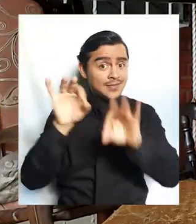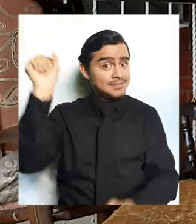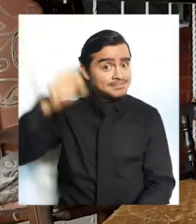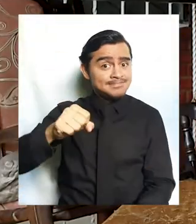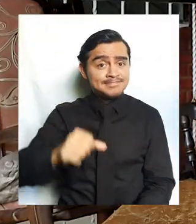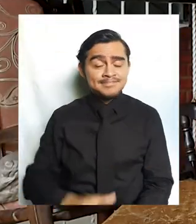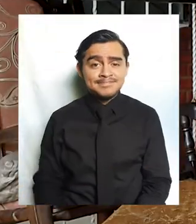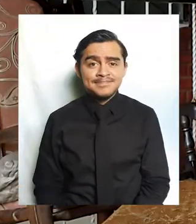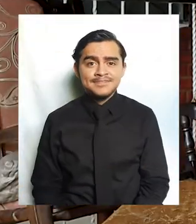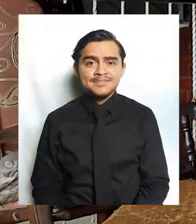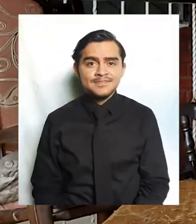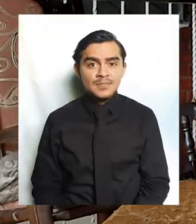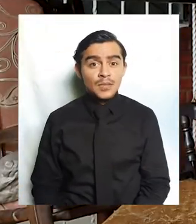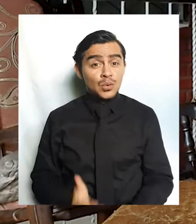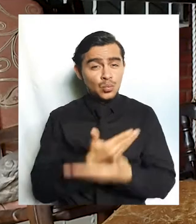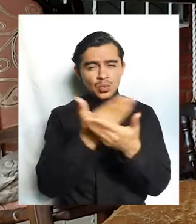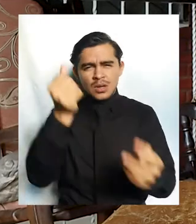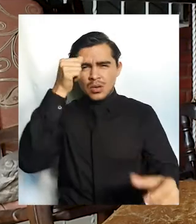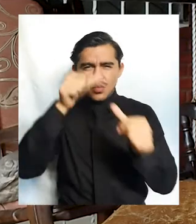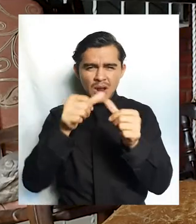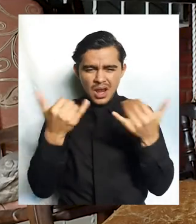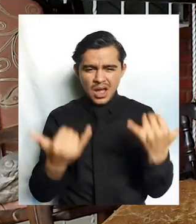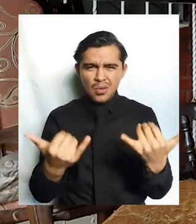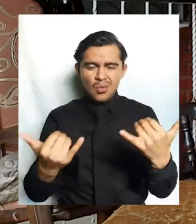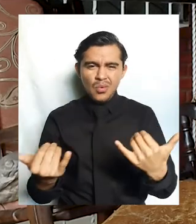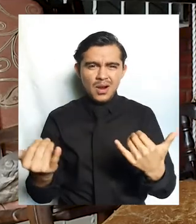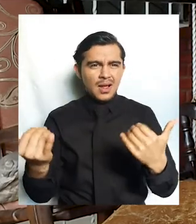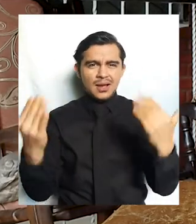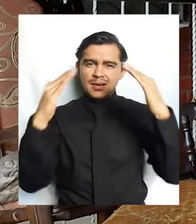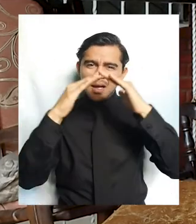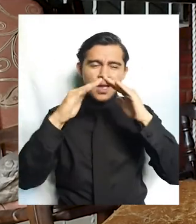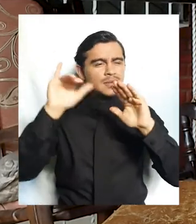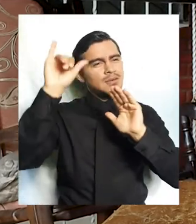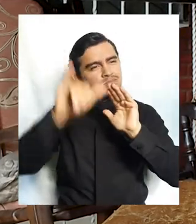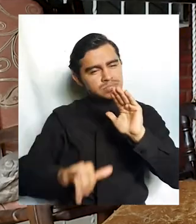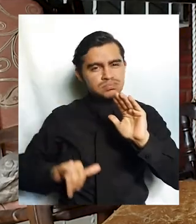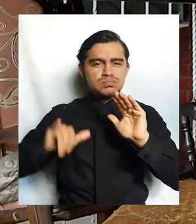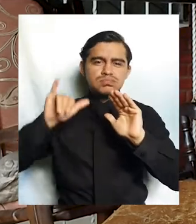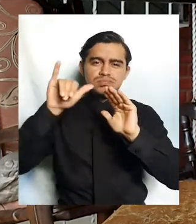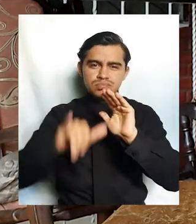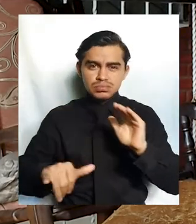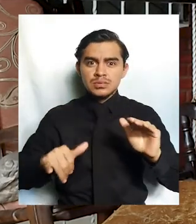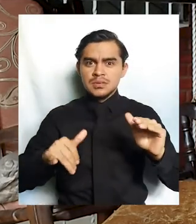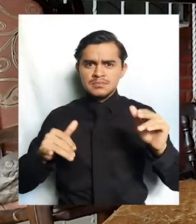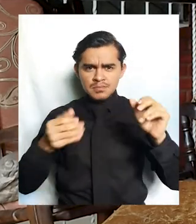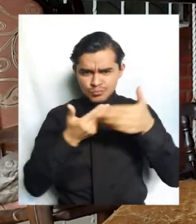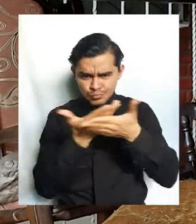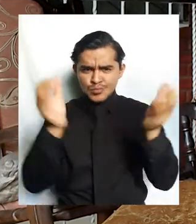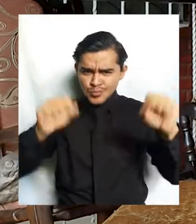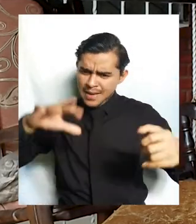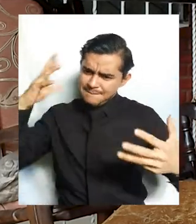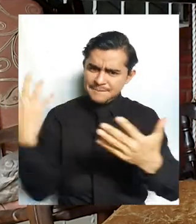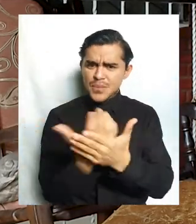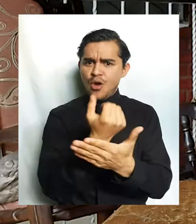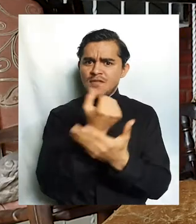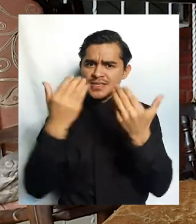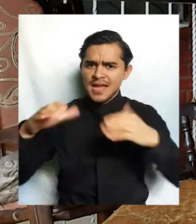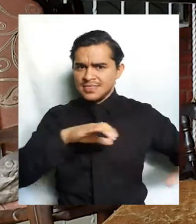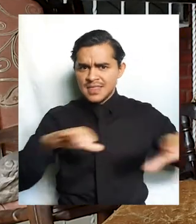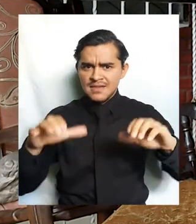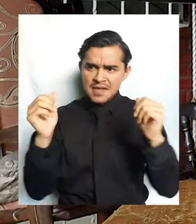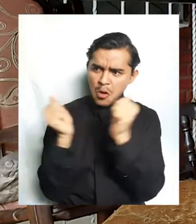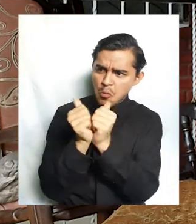Recordemos que en este tiempo que estamos muchísimo más tiempo en nuestras casas, podemos aprovechar para hacer este tipo de actividades con nuestra familia.